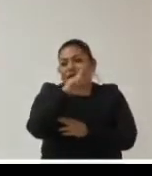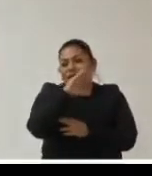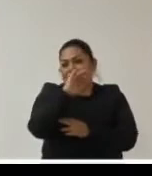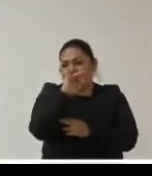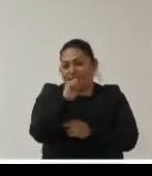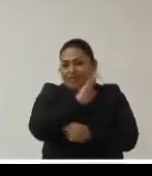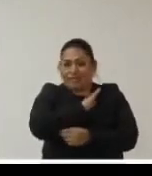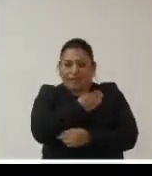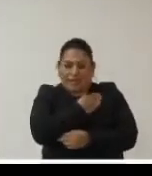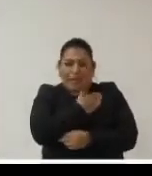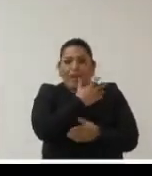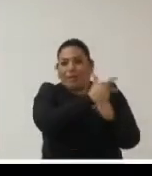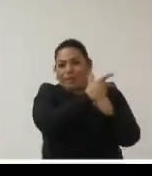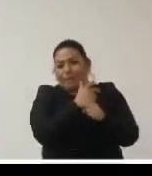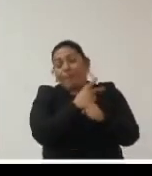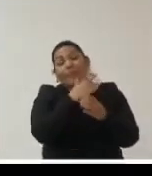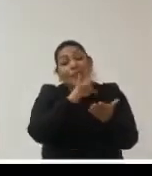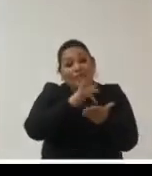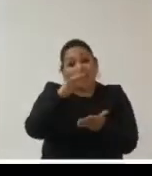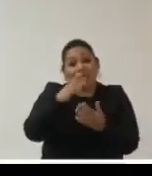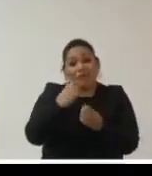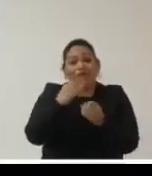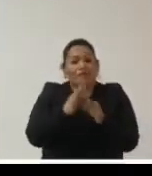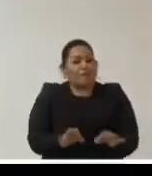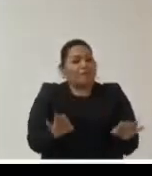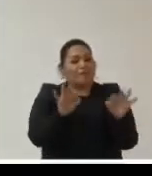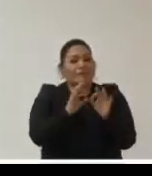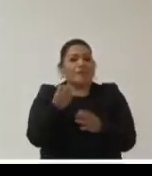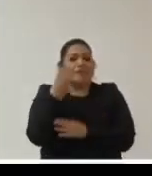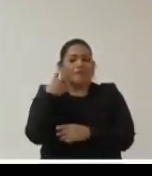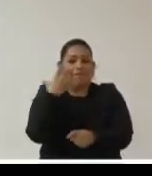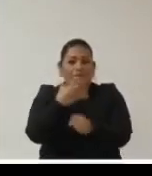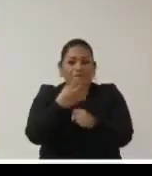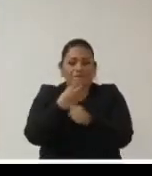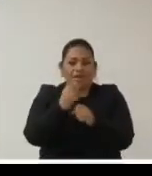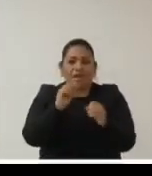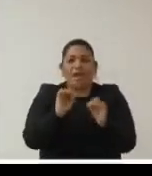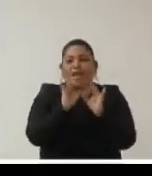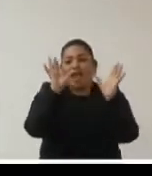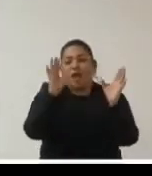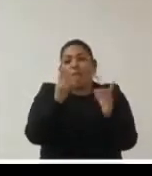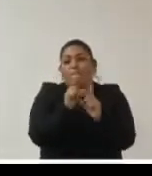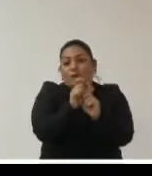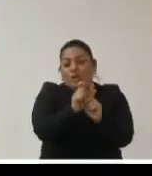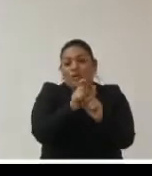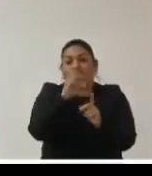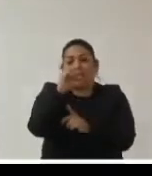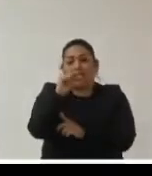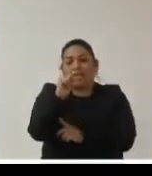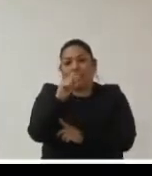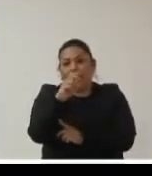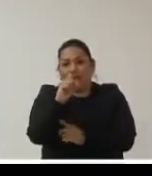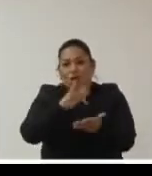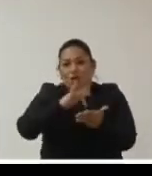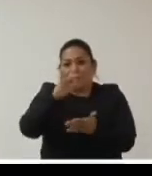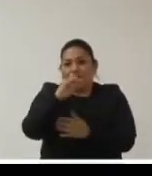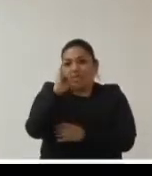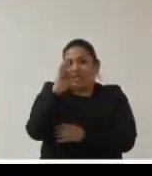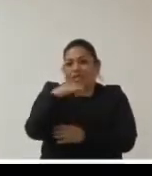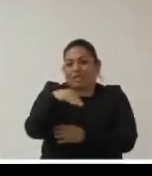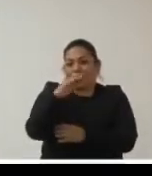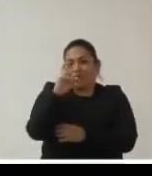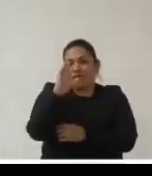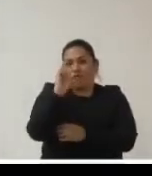en este importante foro internacional sobre transparencia y protección de datos quiero agradecer a INFOEM por la